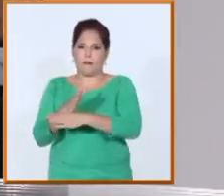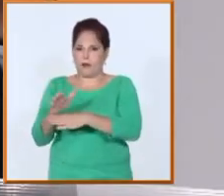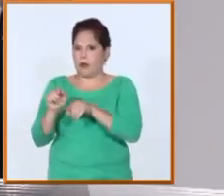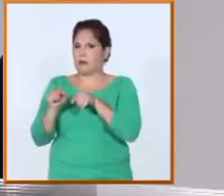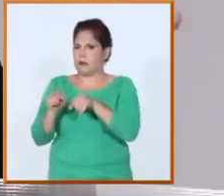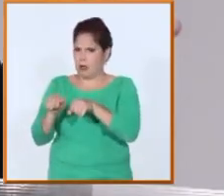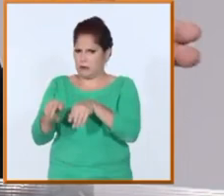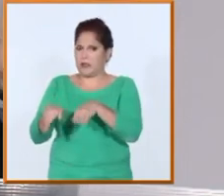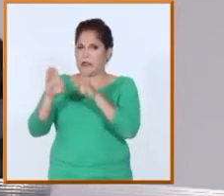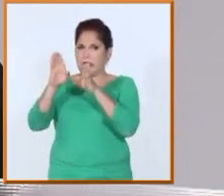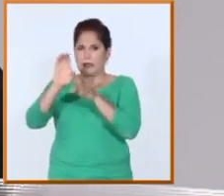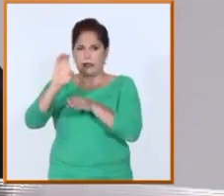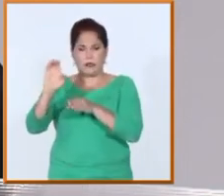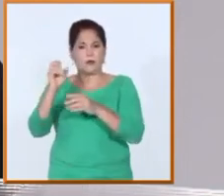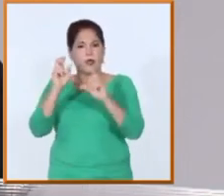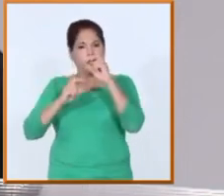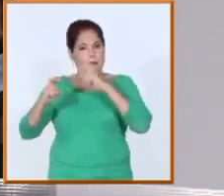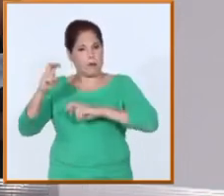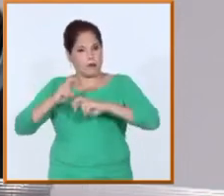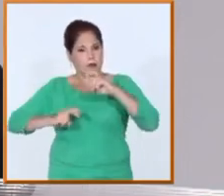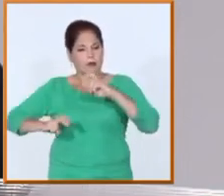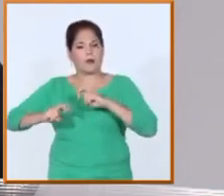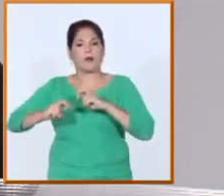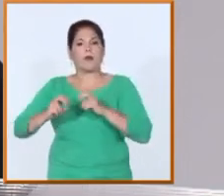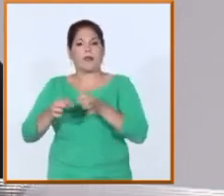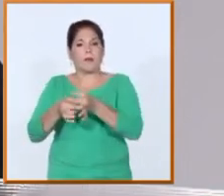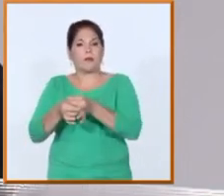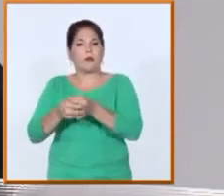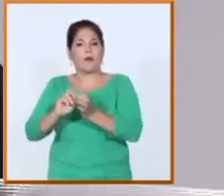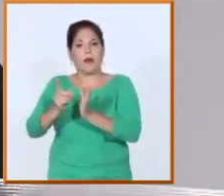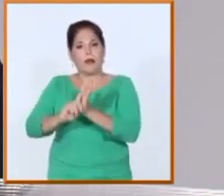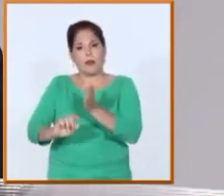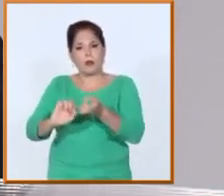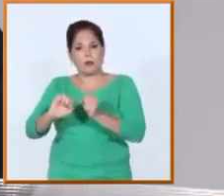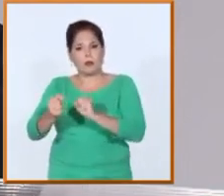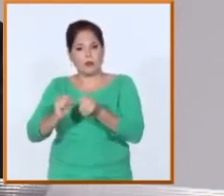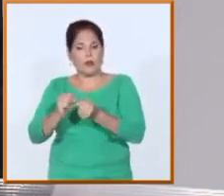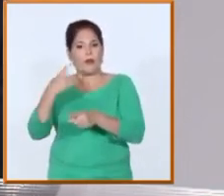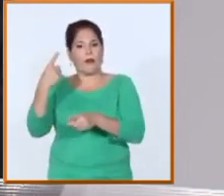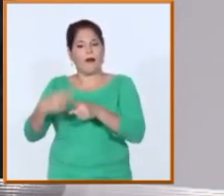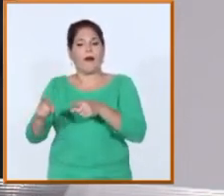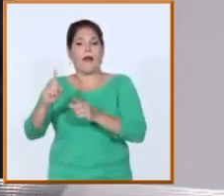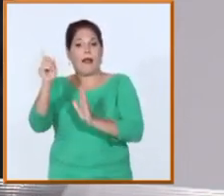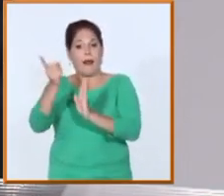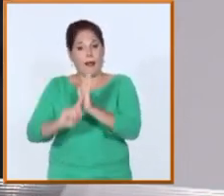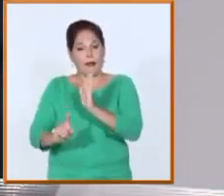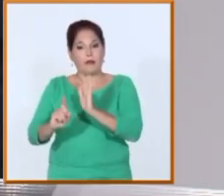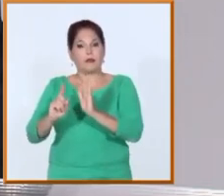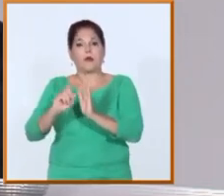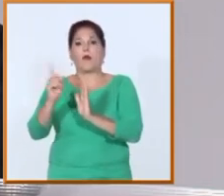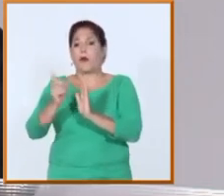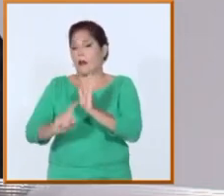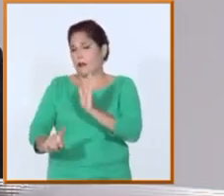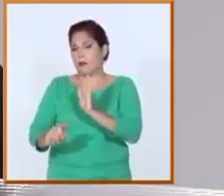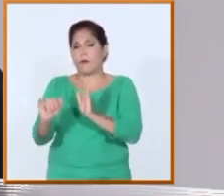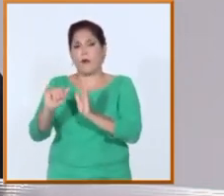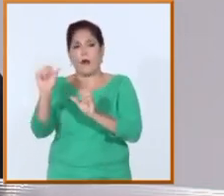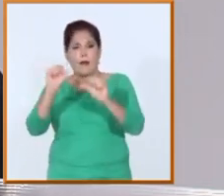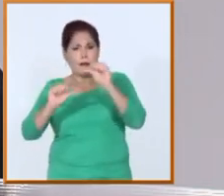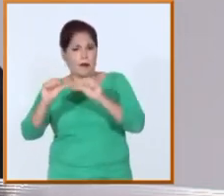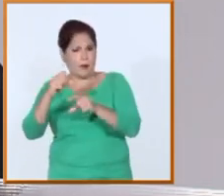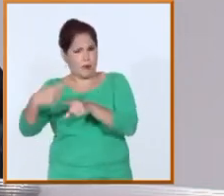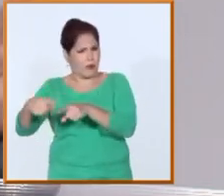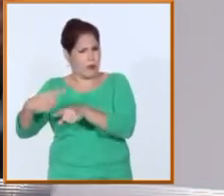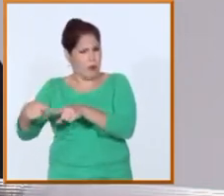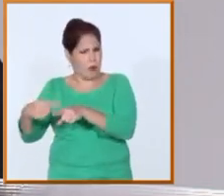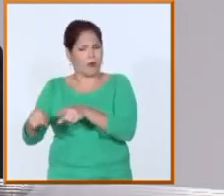como es el Centro de Investigación de Microelectrónica, el de Electroenergética y otros que realmente todavía hoy tributan muchísimo